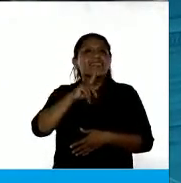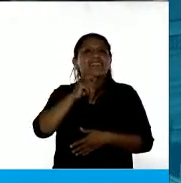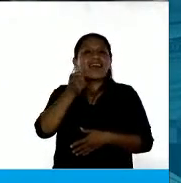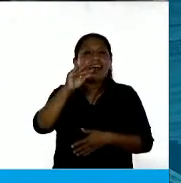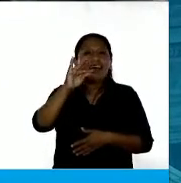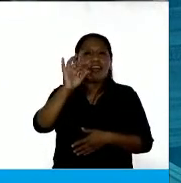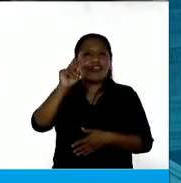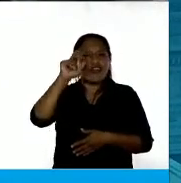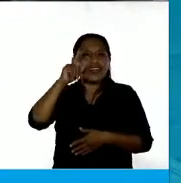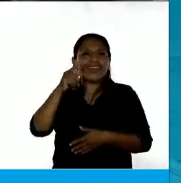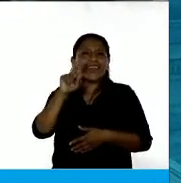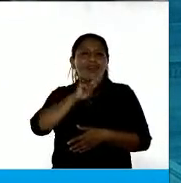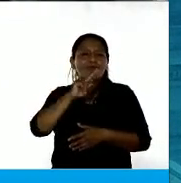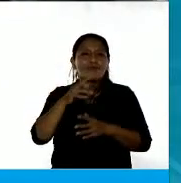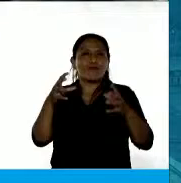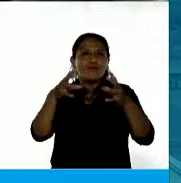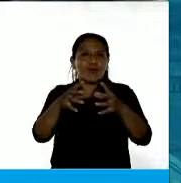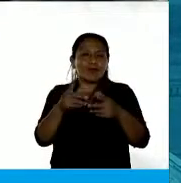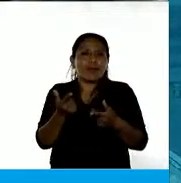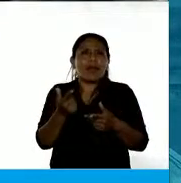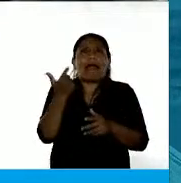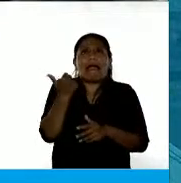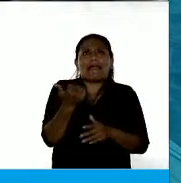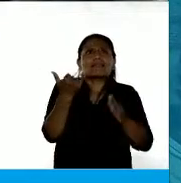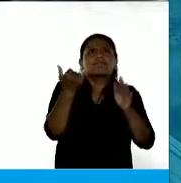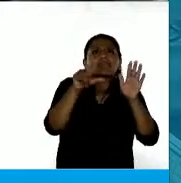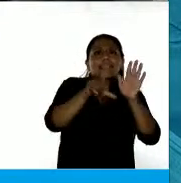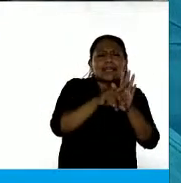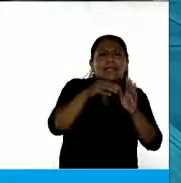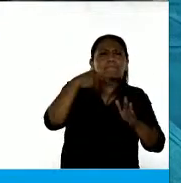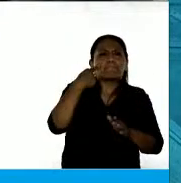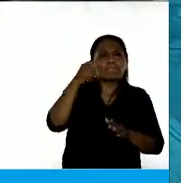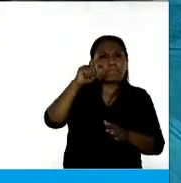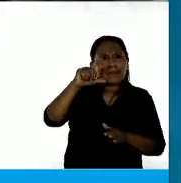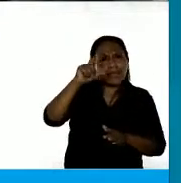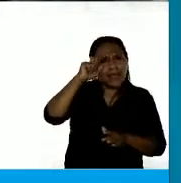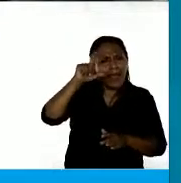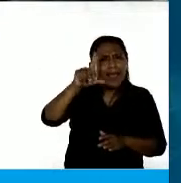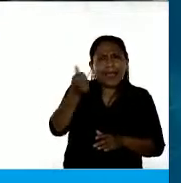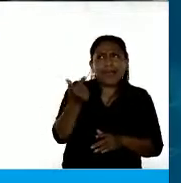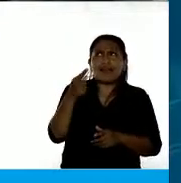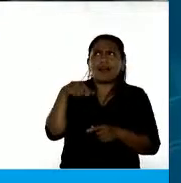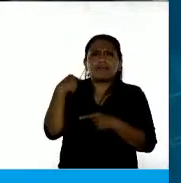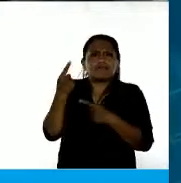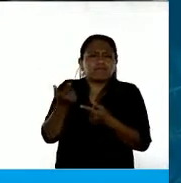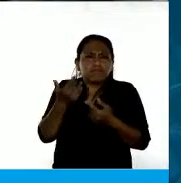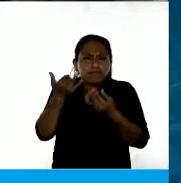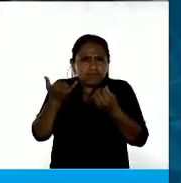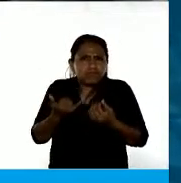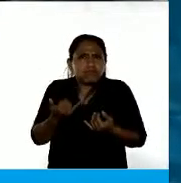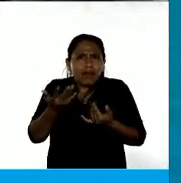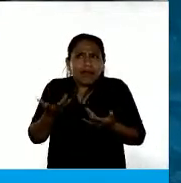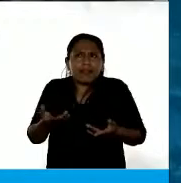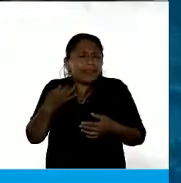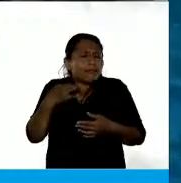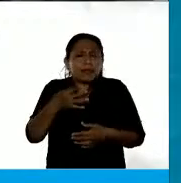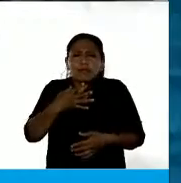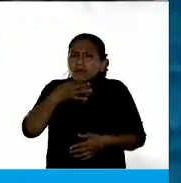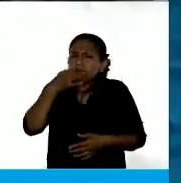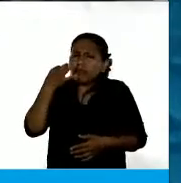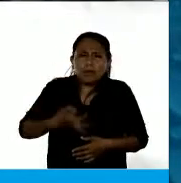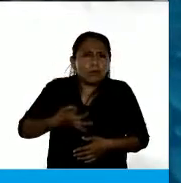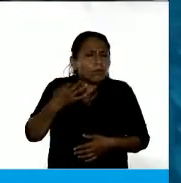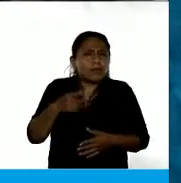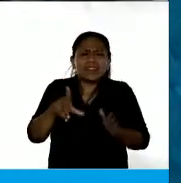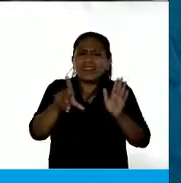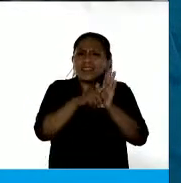venimos avanzando un montón, tenemos la ley Micaela, que como bien reclamaba otra diputada, digo, hay que hacerla cumplir, obviamente,